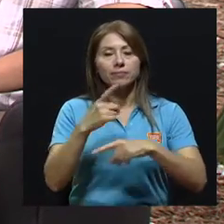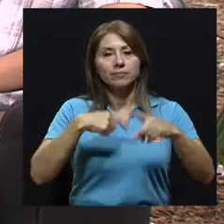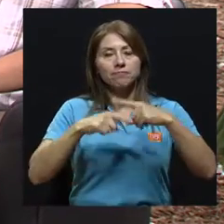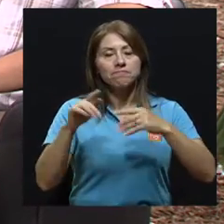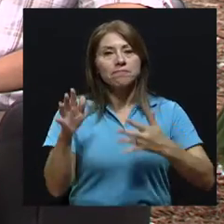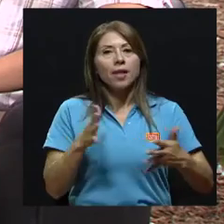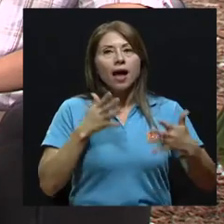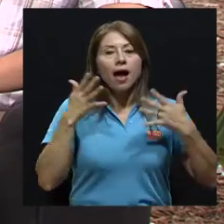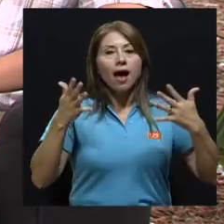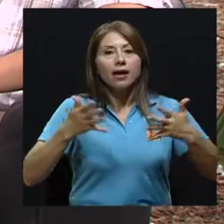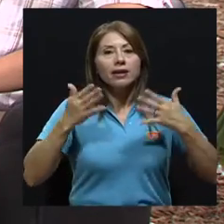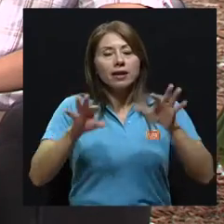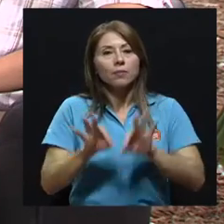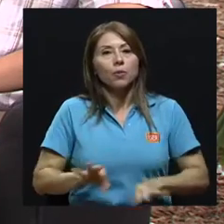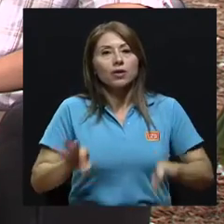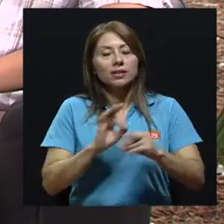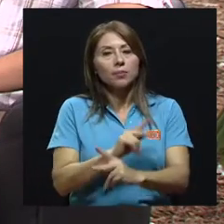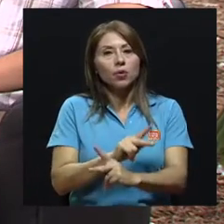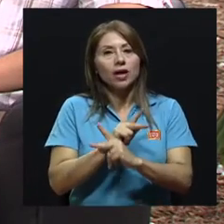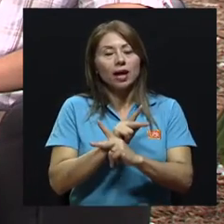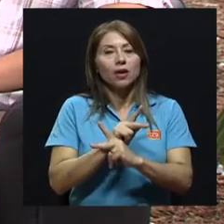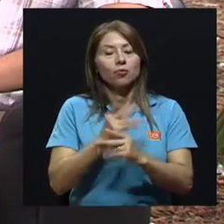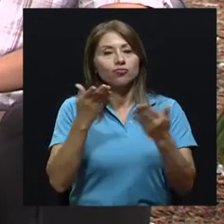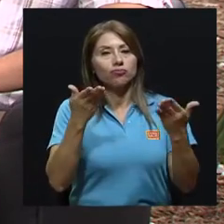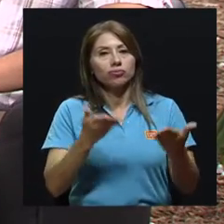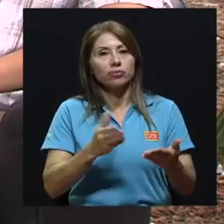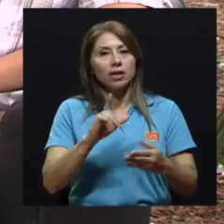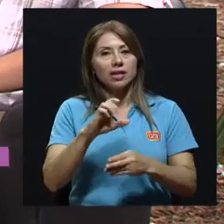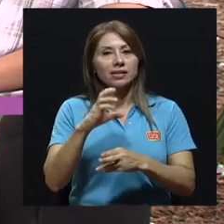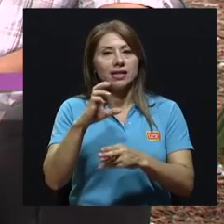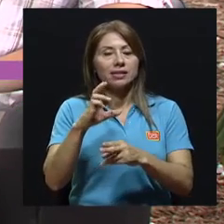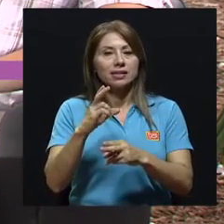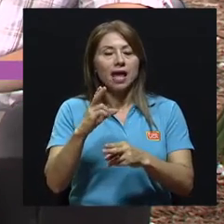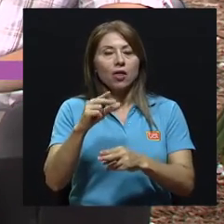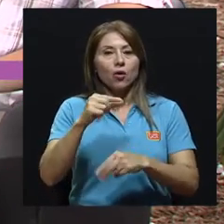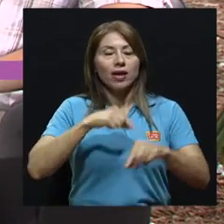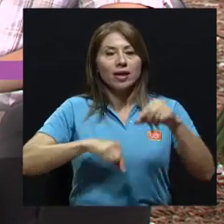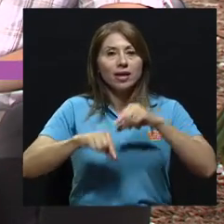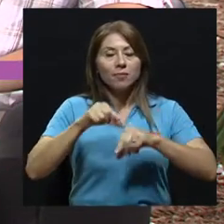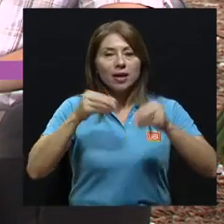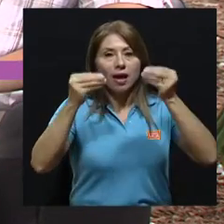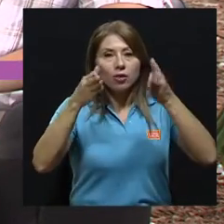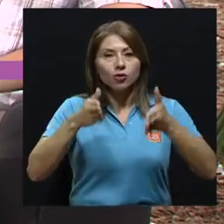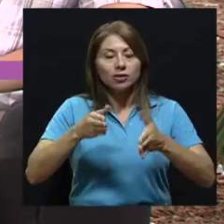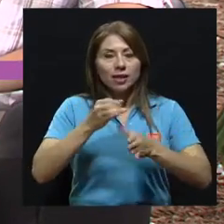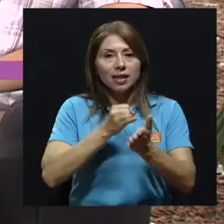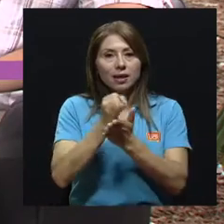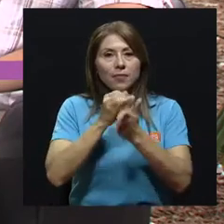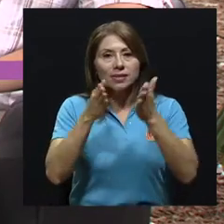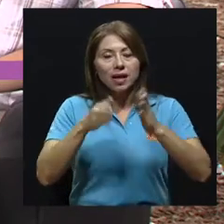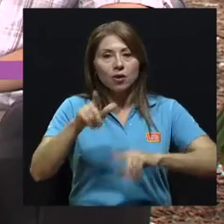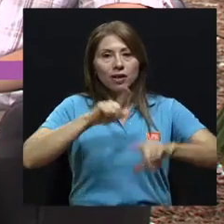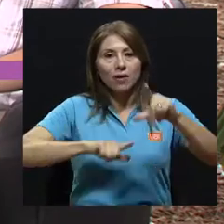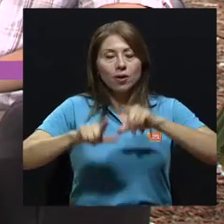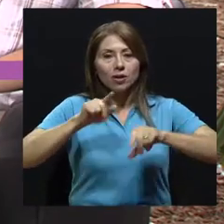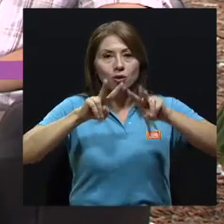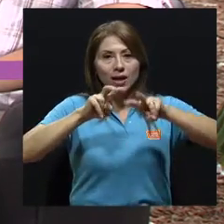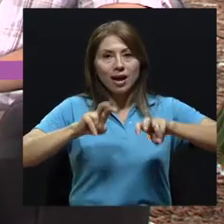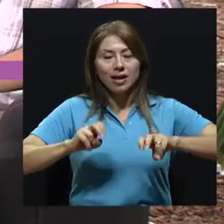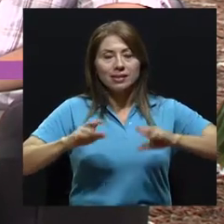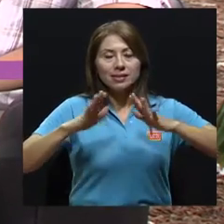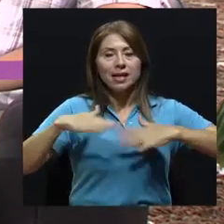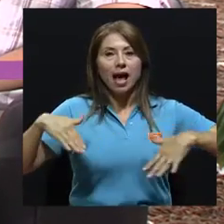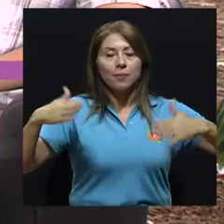proteger nuestro aire y para ello contamos con la presencia del licenciado en química, docente e investigador del laboratorio de